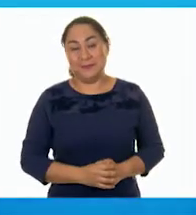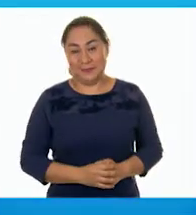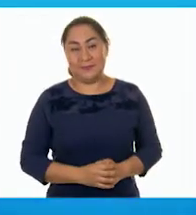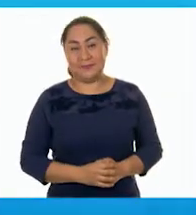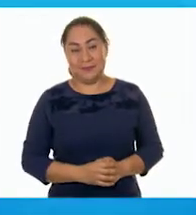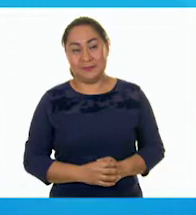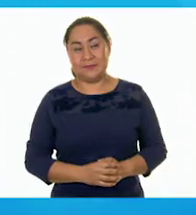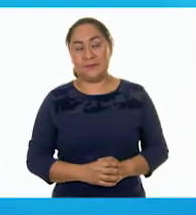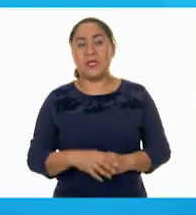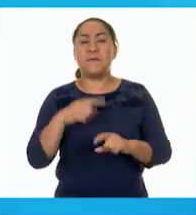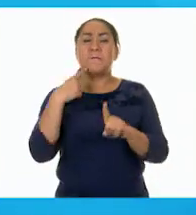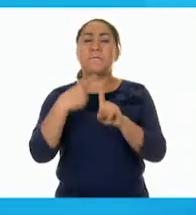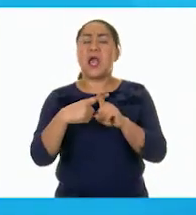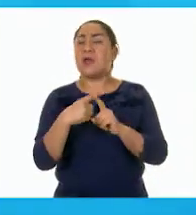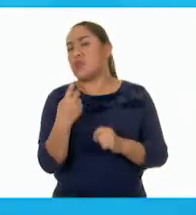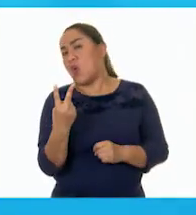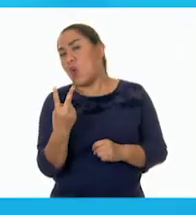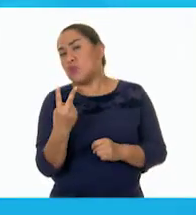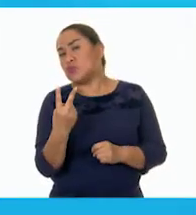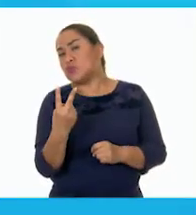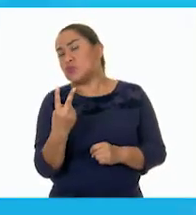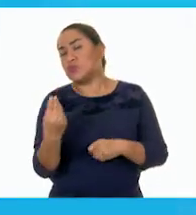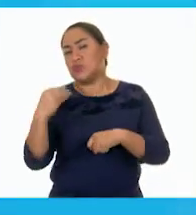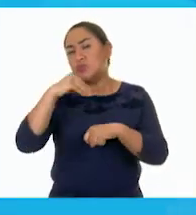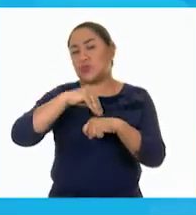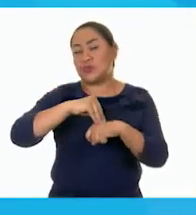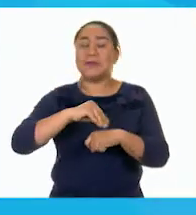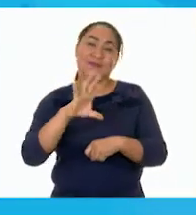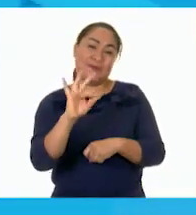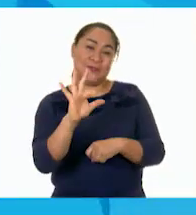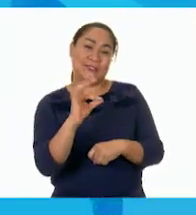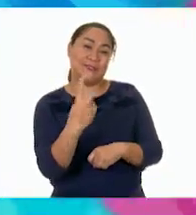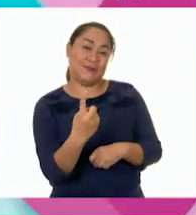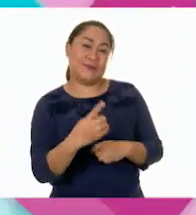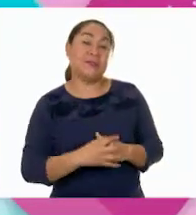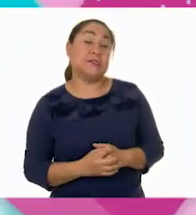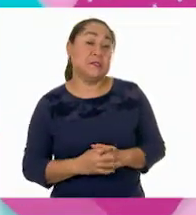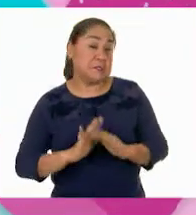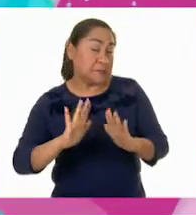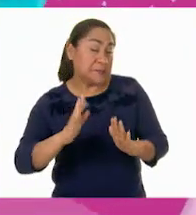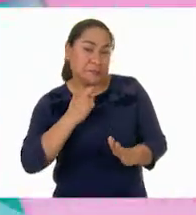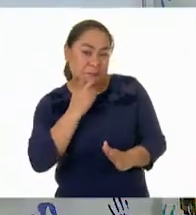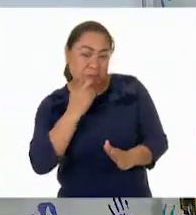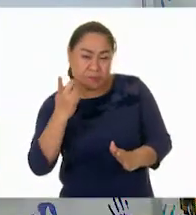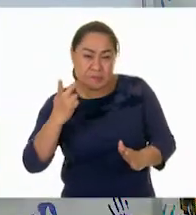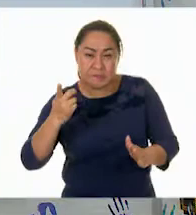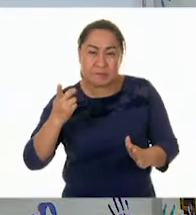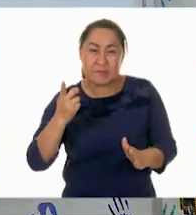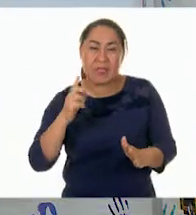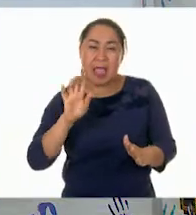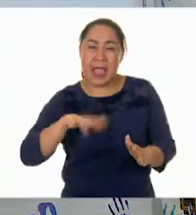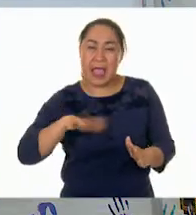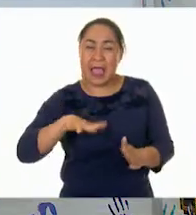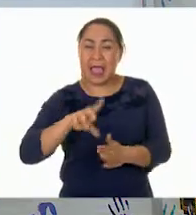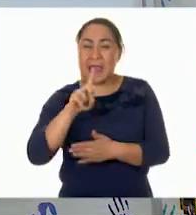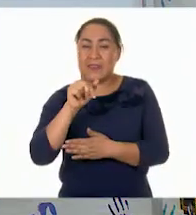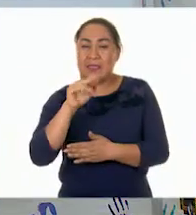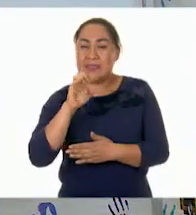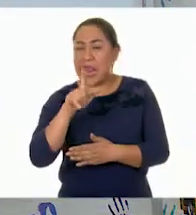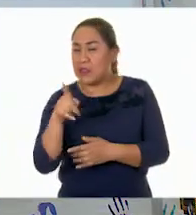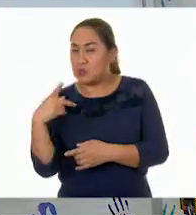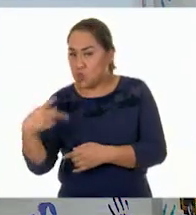Más 2. 40 y 1. Y según el resultado que nos había dado Daniel,